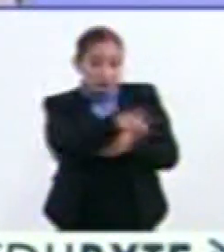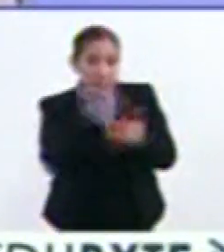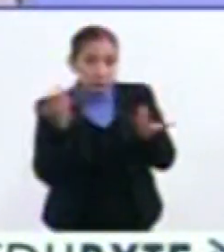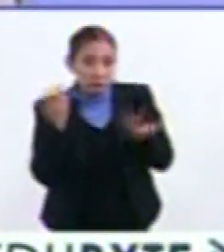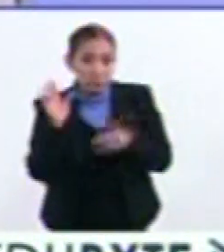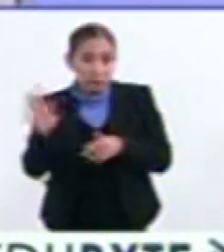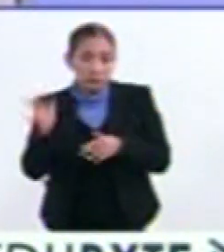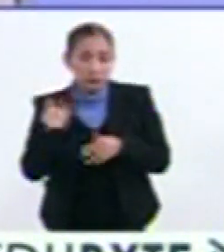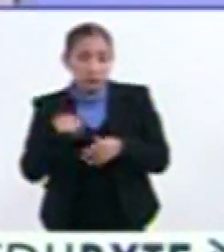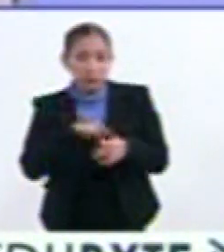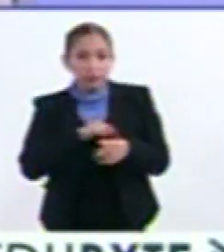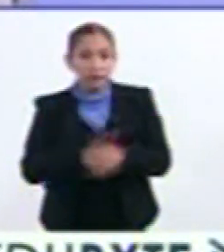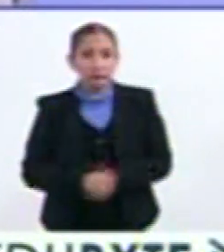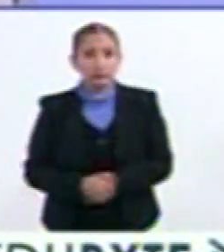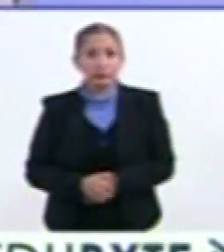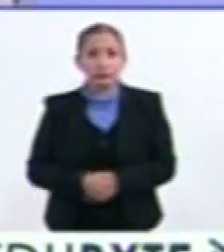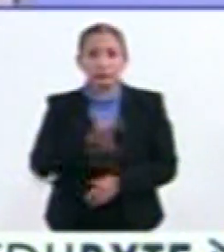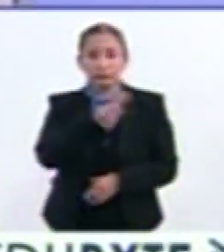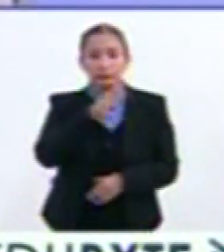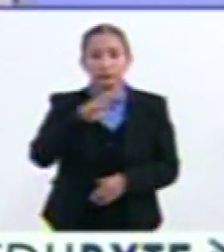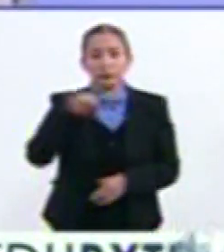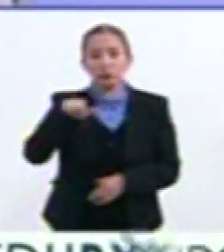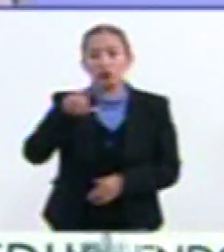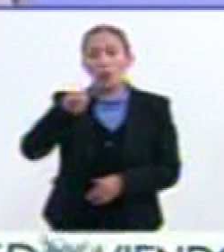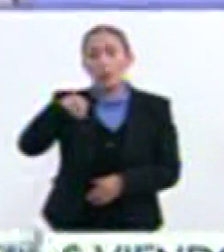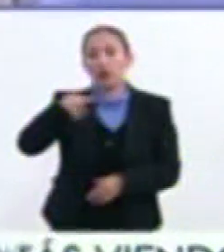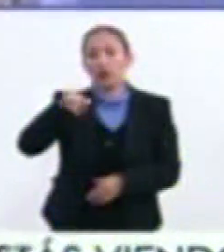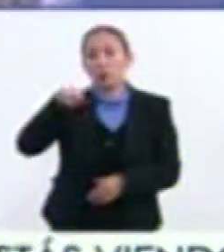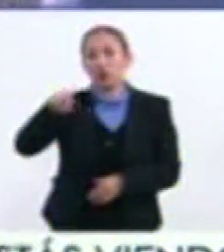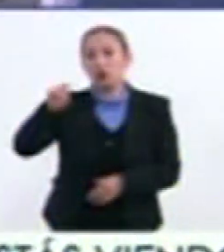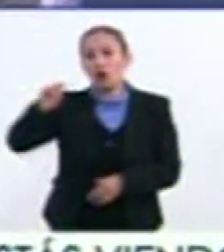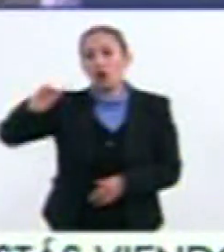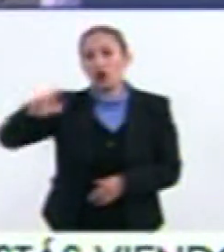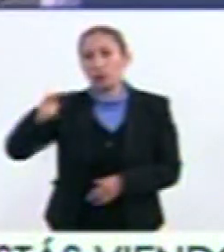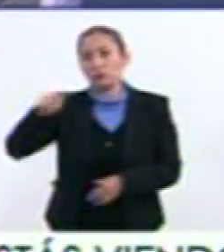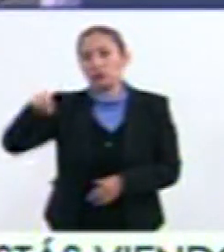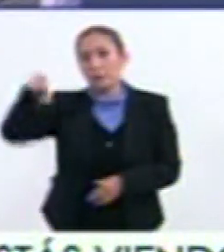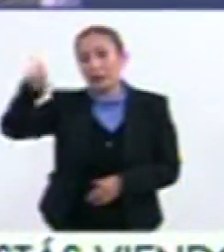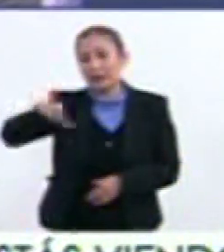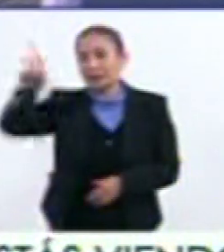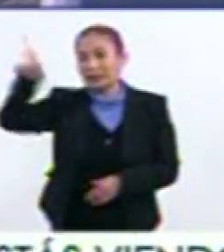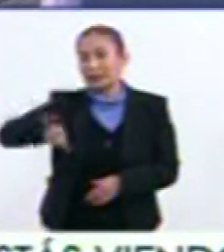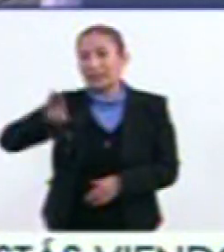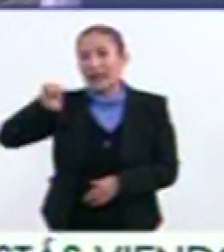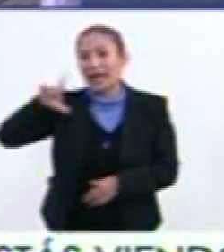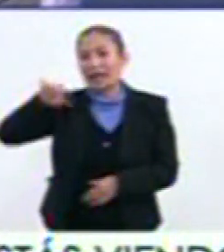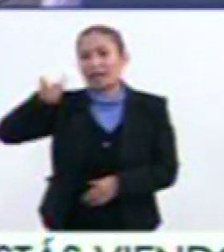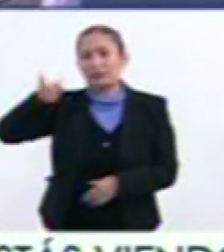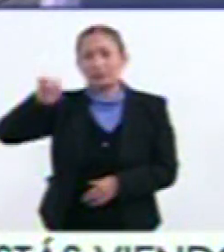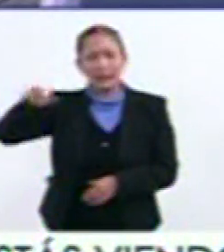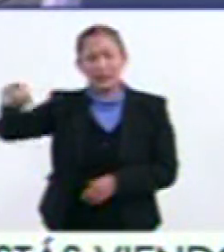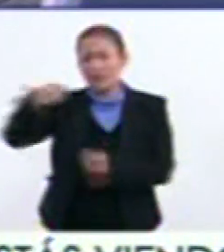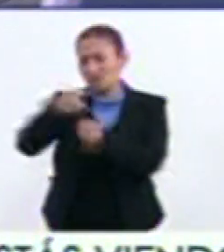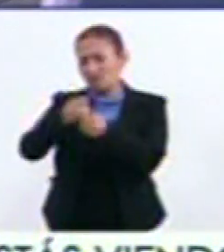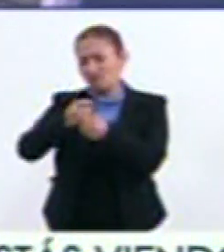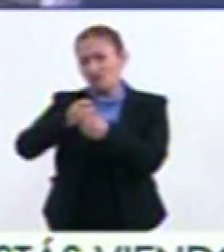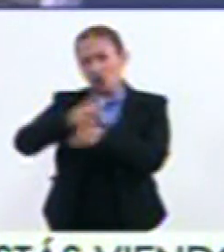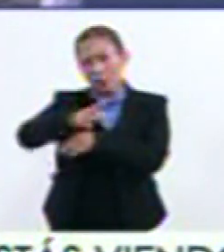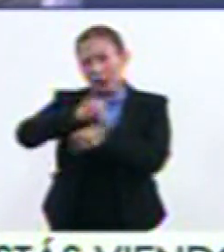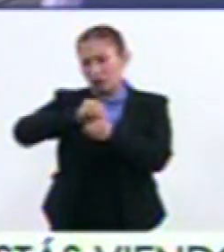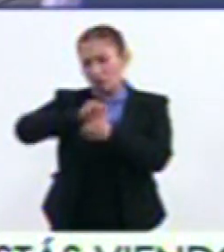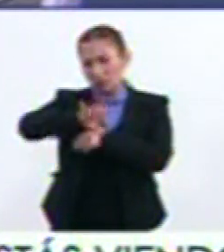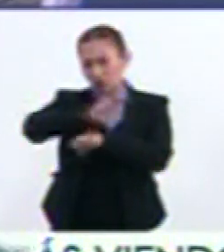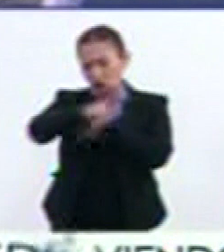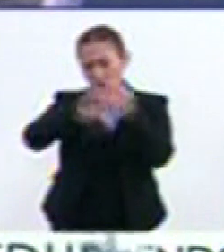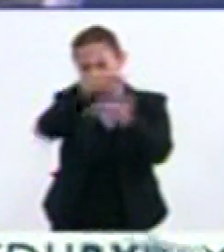nuestra página Estil www.montero.org.mx Diagonal eclipse Ahí está toda la información De este eclipse Y estamos